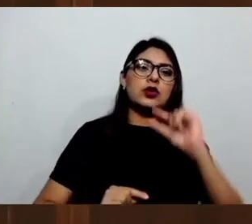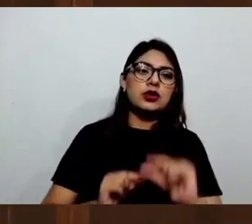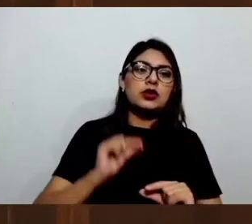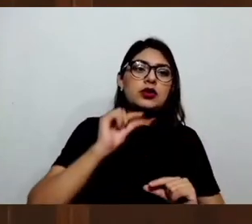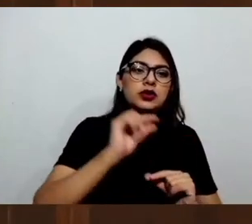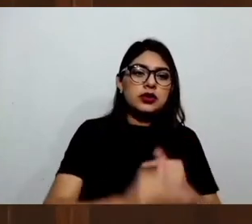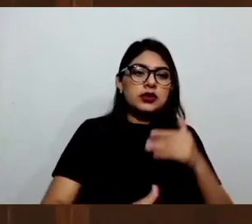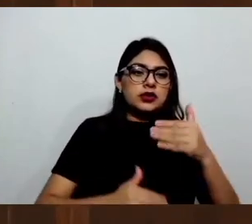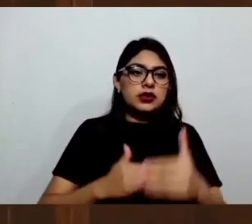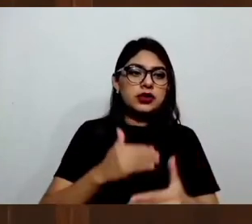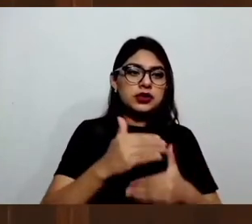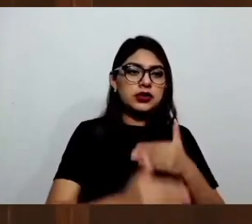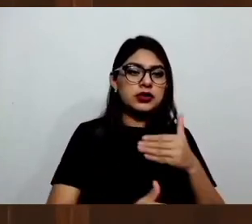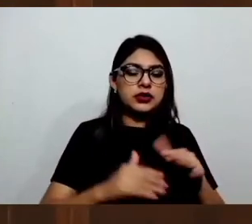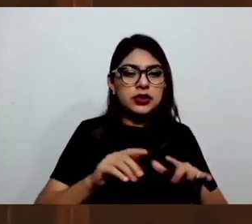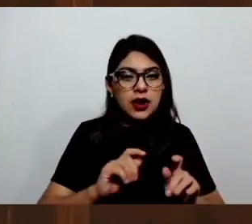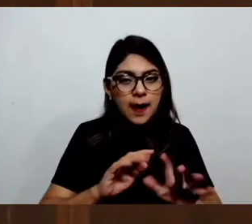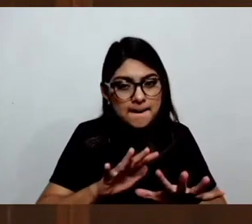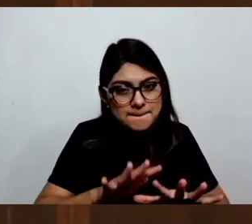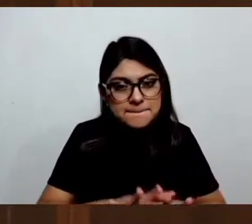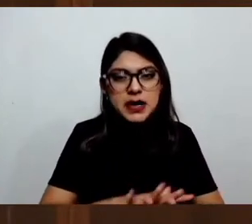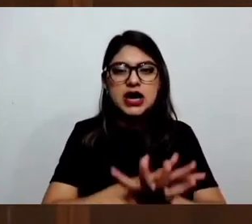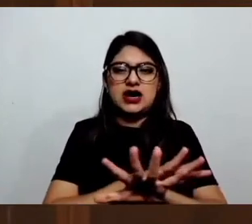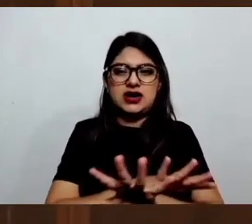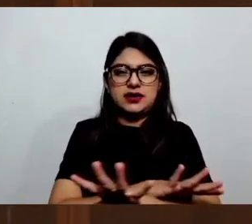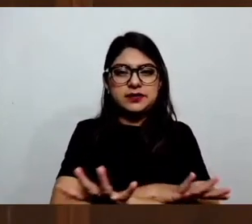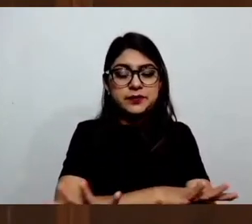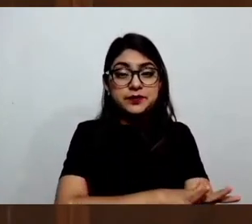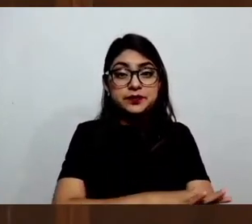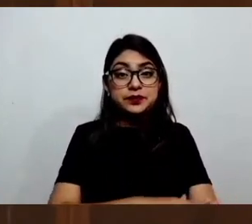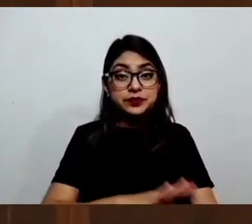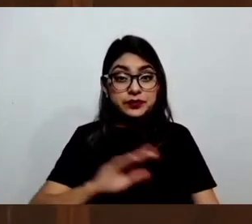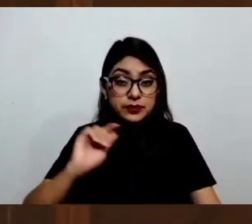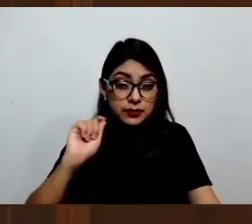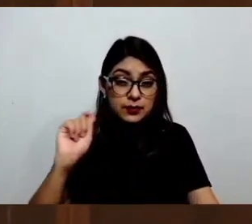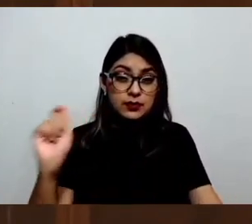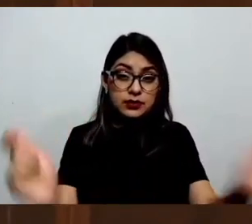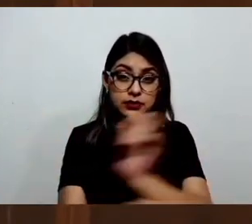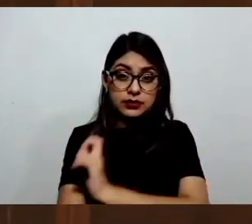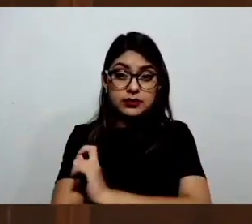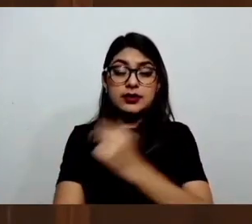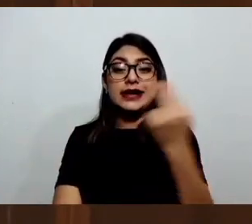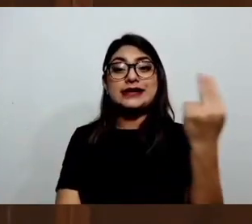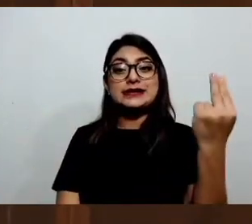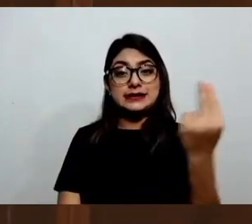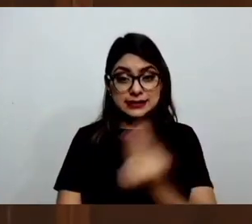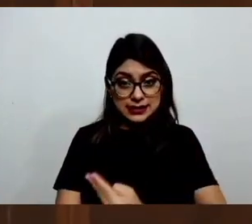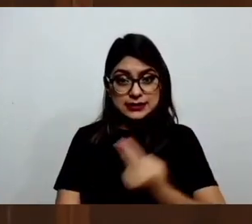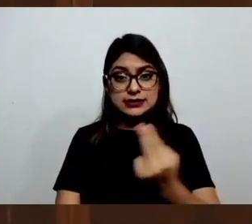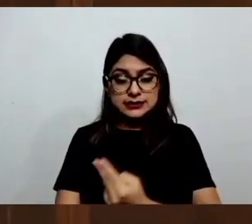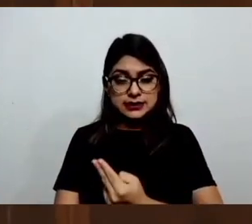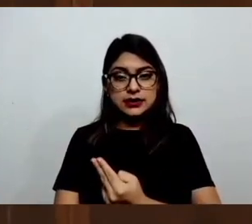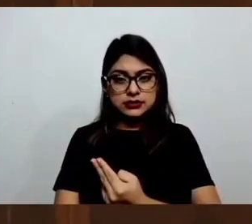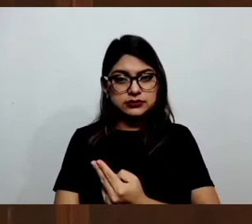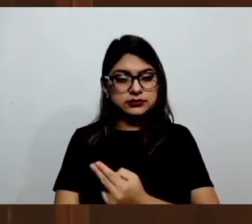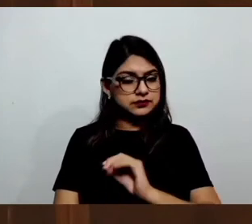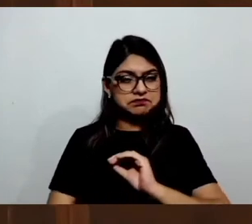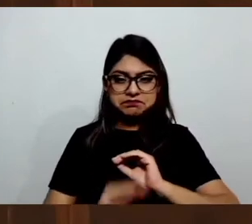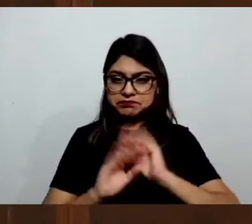hay que transformar indiscutiblemente. Entendemos perfectamente que hay que, de alguna manera,